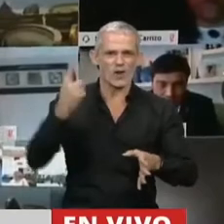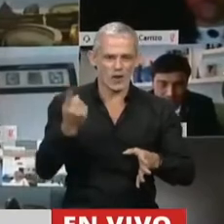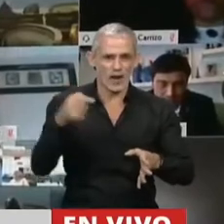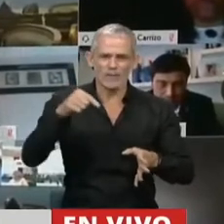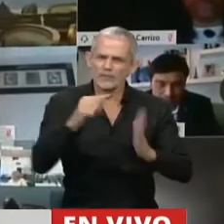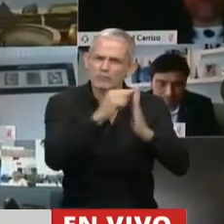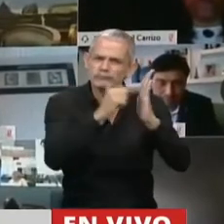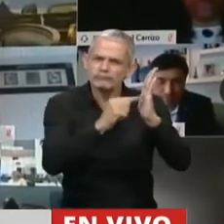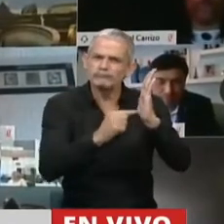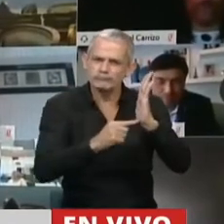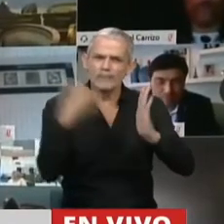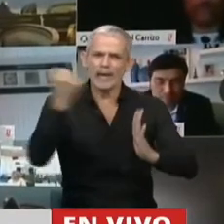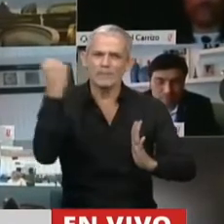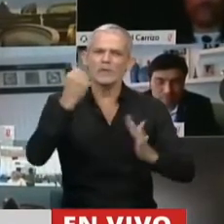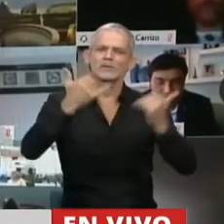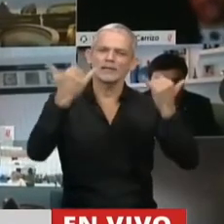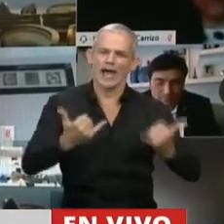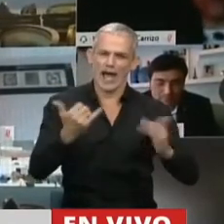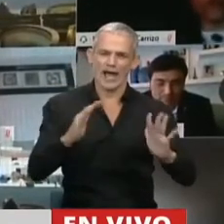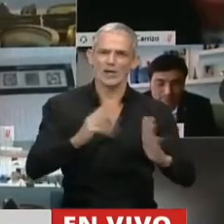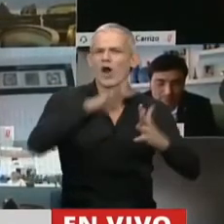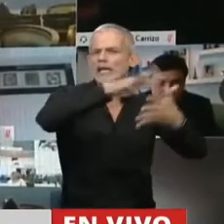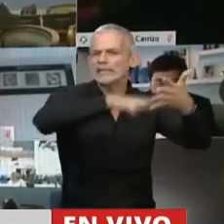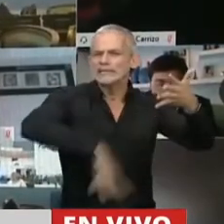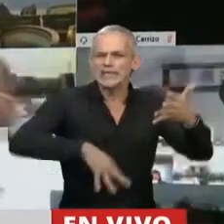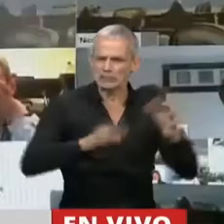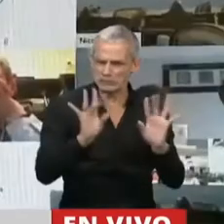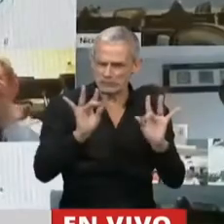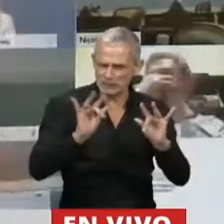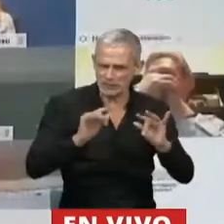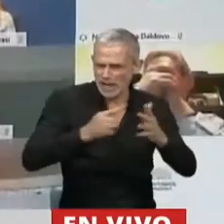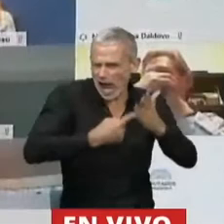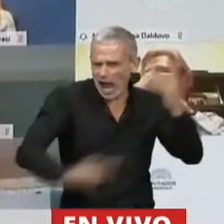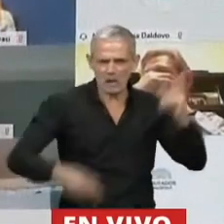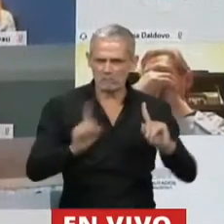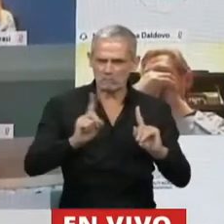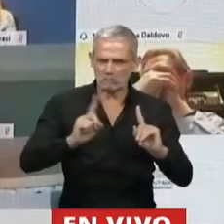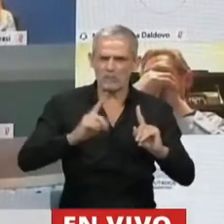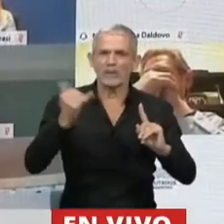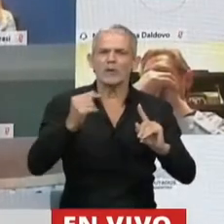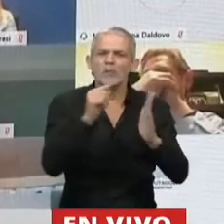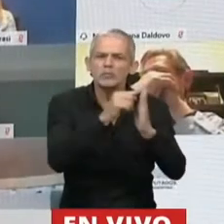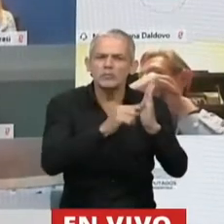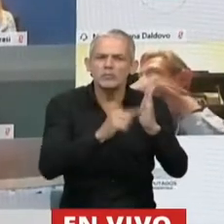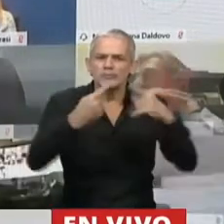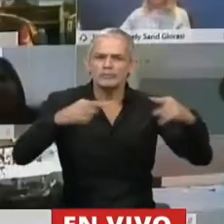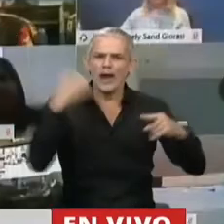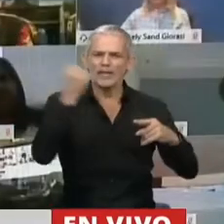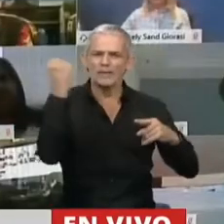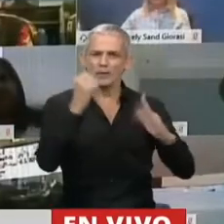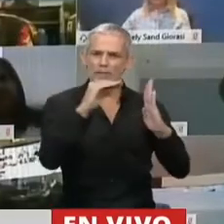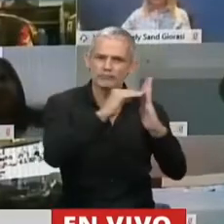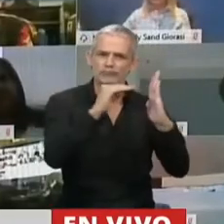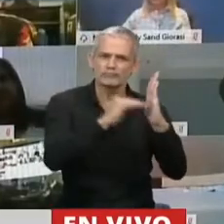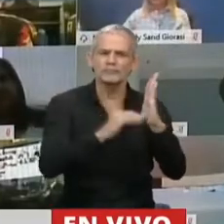cosas importantes. No es un texto complejo, pero hemos tenido en cuenta cosas fundamentales al elaborarlo. Que se